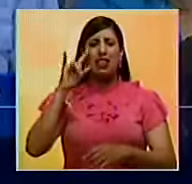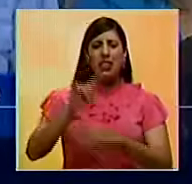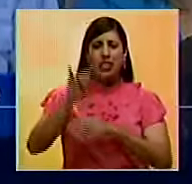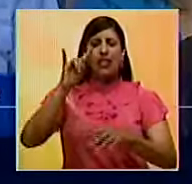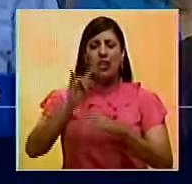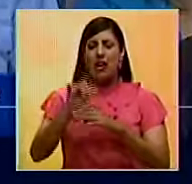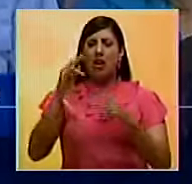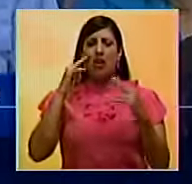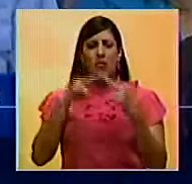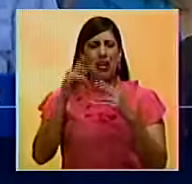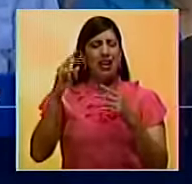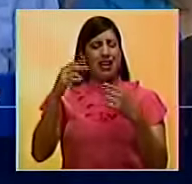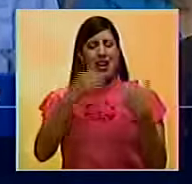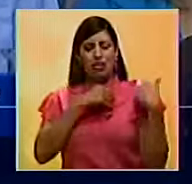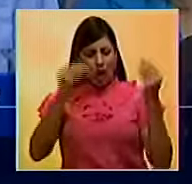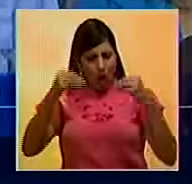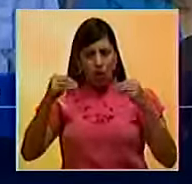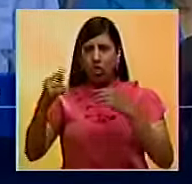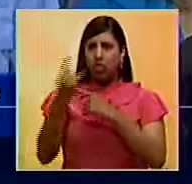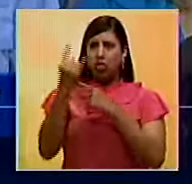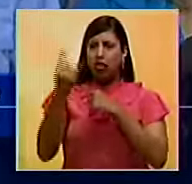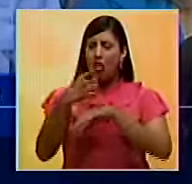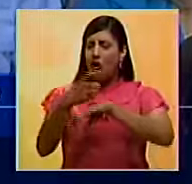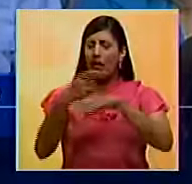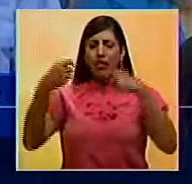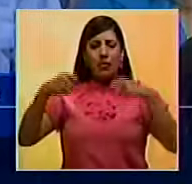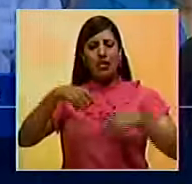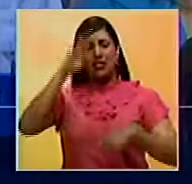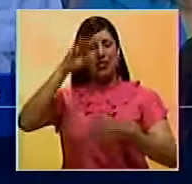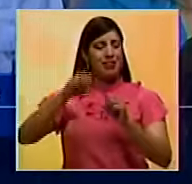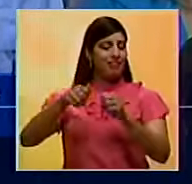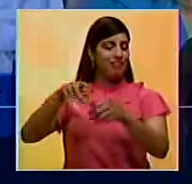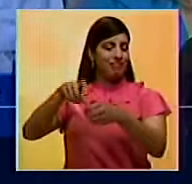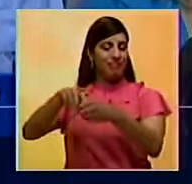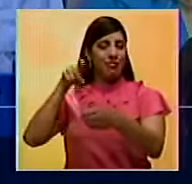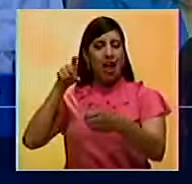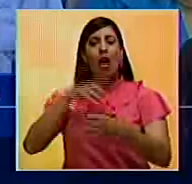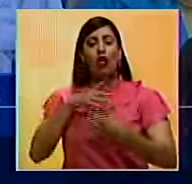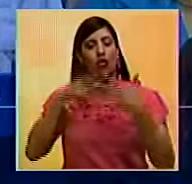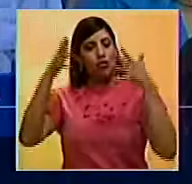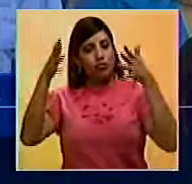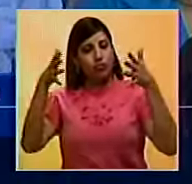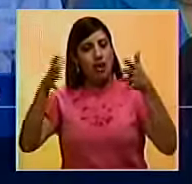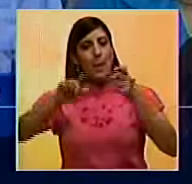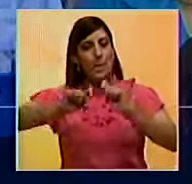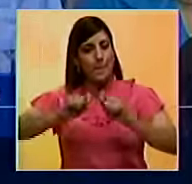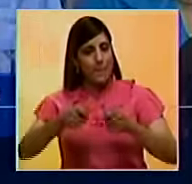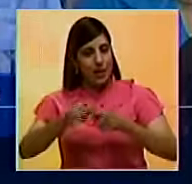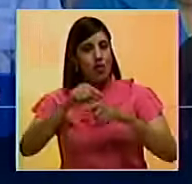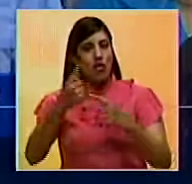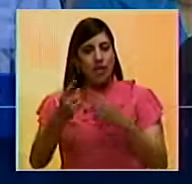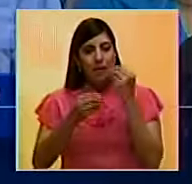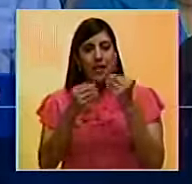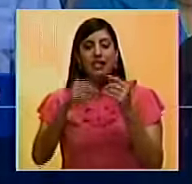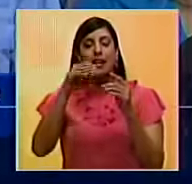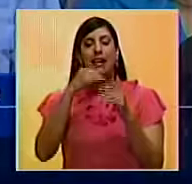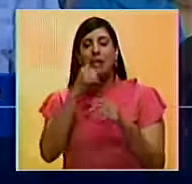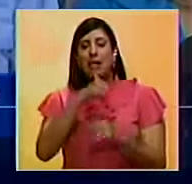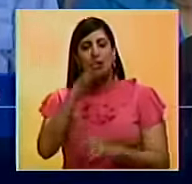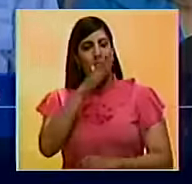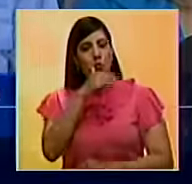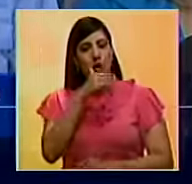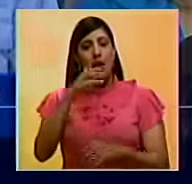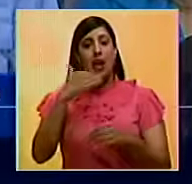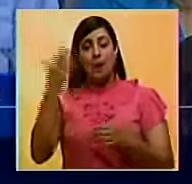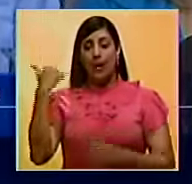sistemático incumplimiento de los acuerdos. Los orientea a desandar la escalada de represión y acentuada intolerancia